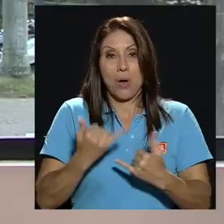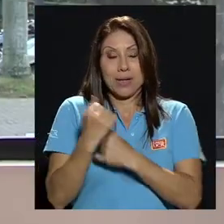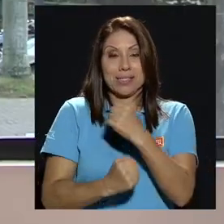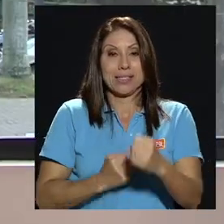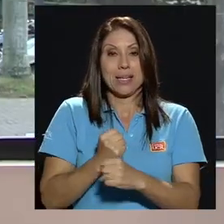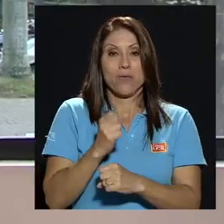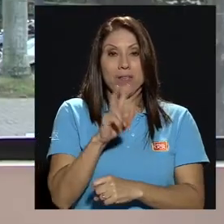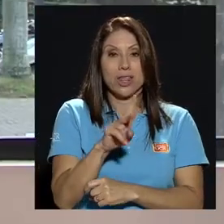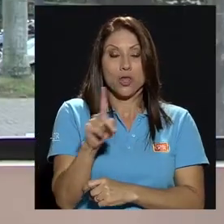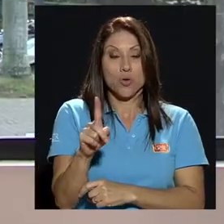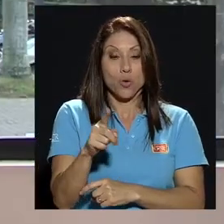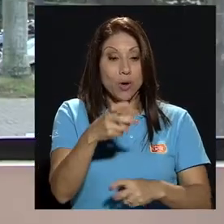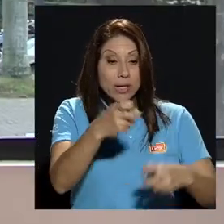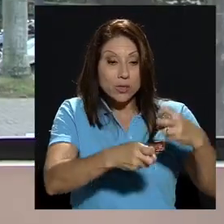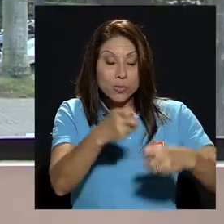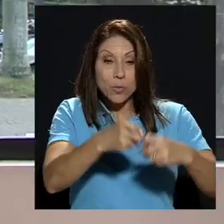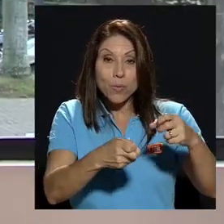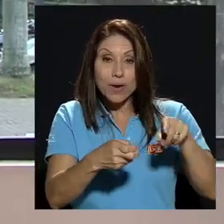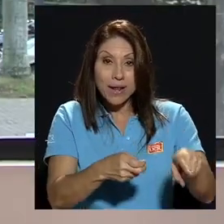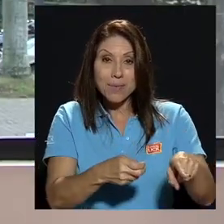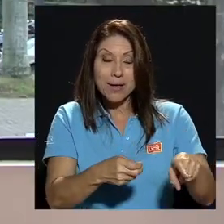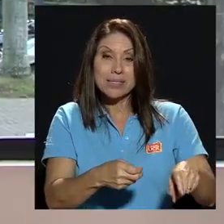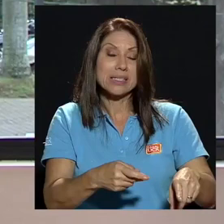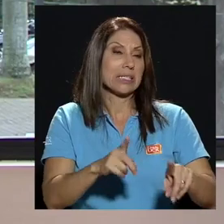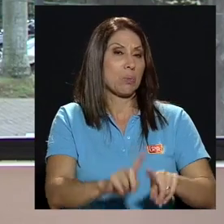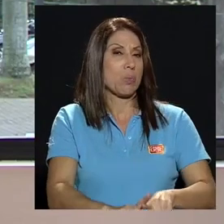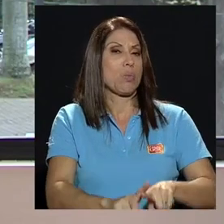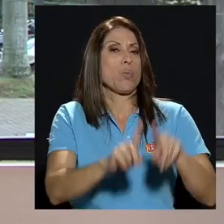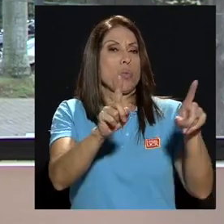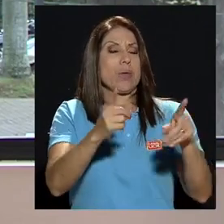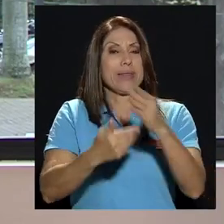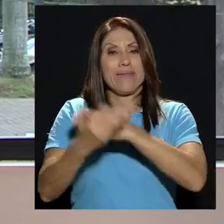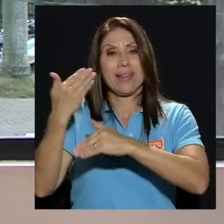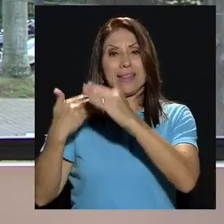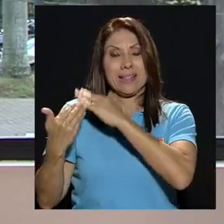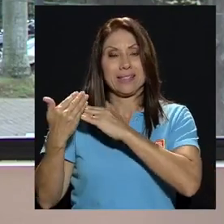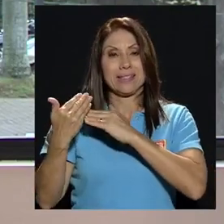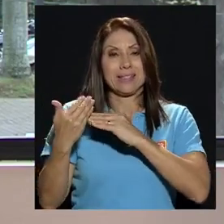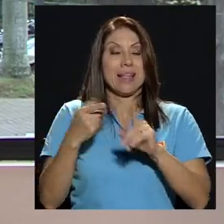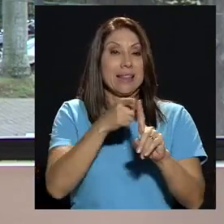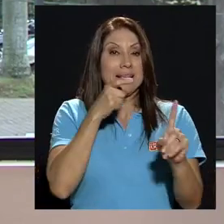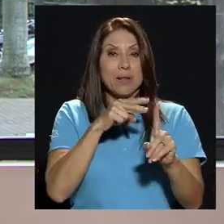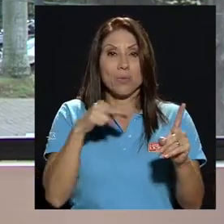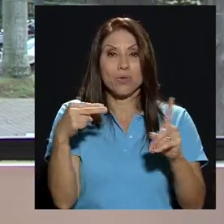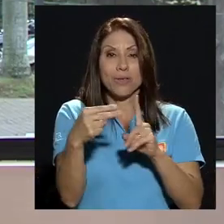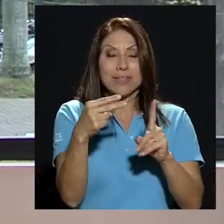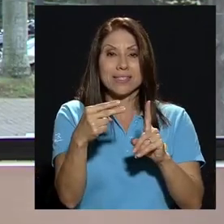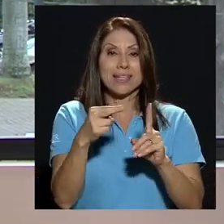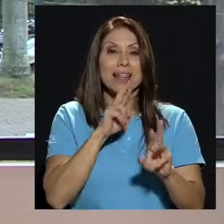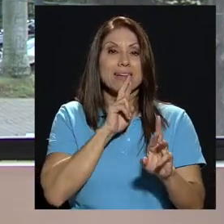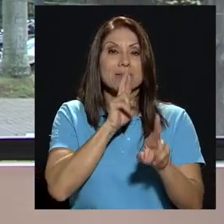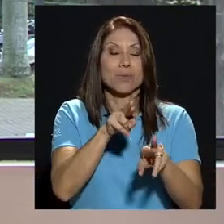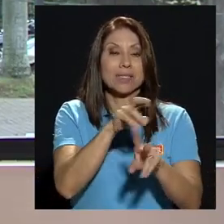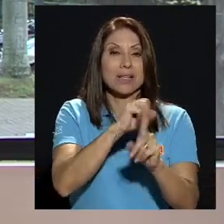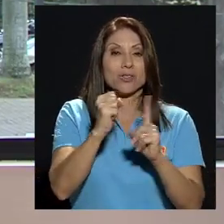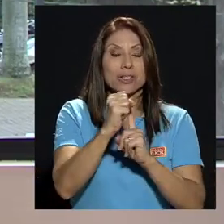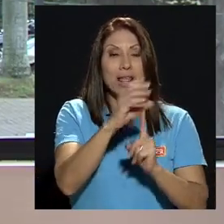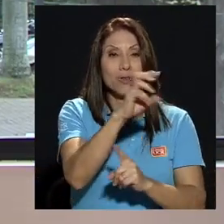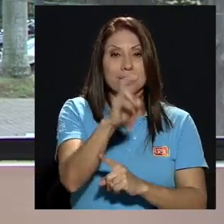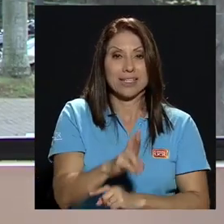que son muy diferentes desde el punto de vista de la solución que les puede dar la sociedad costarricense a los que se tenía en el siglo pasado